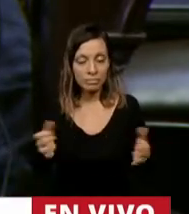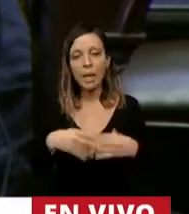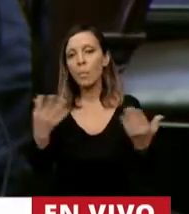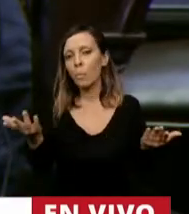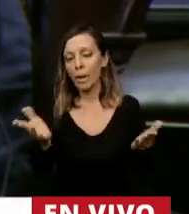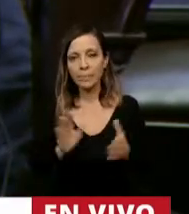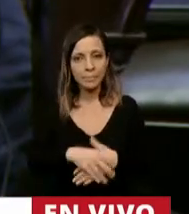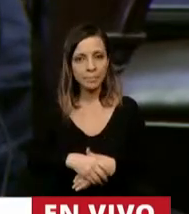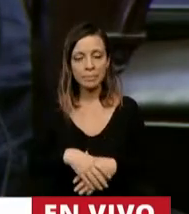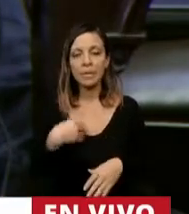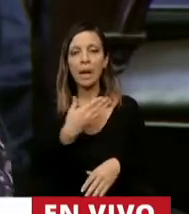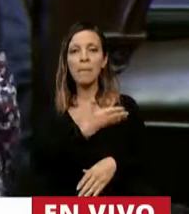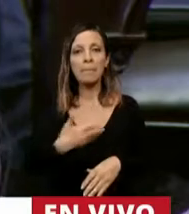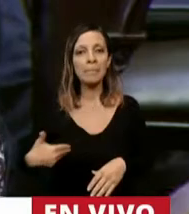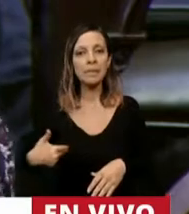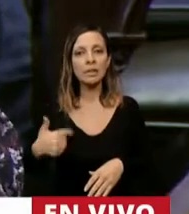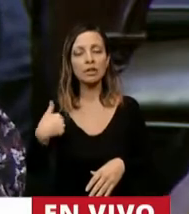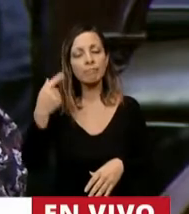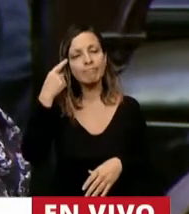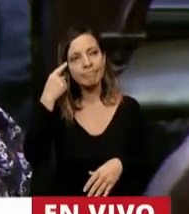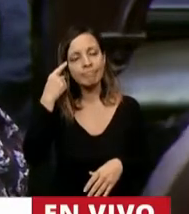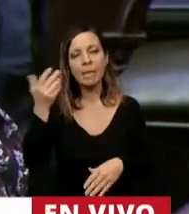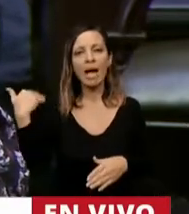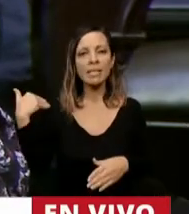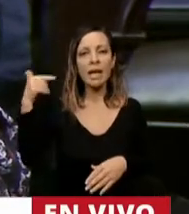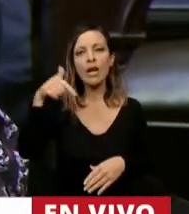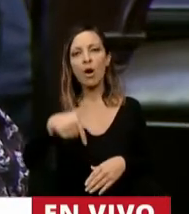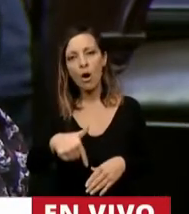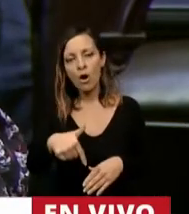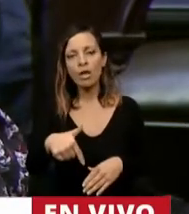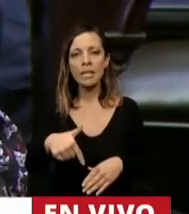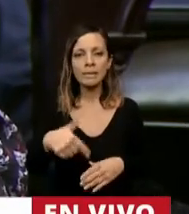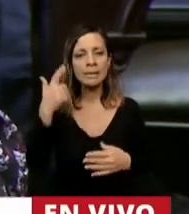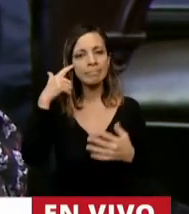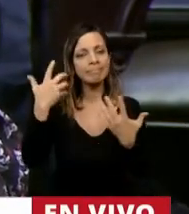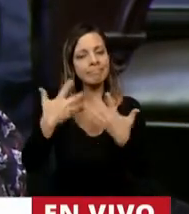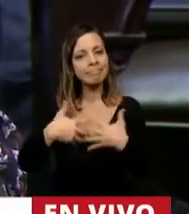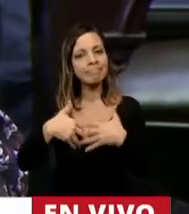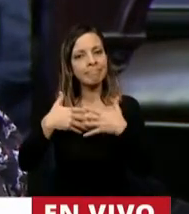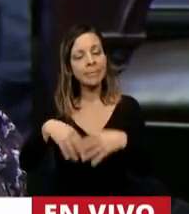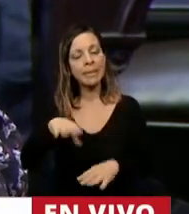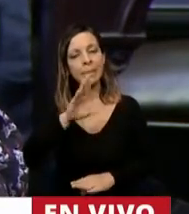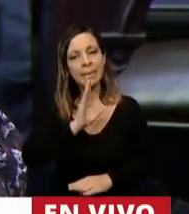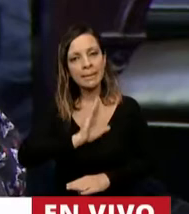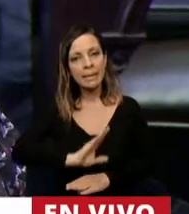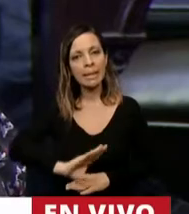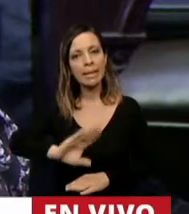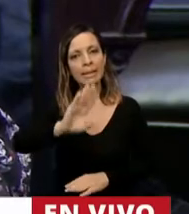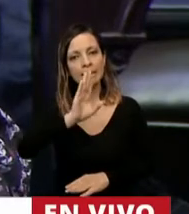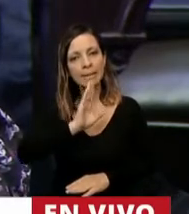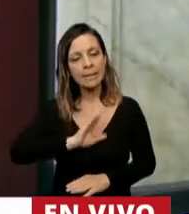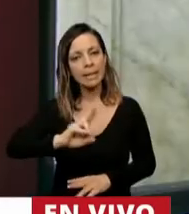Mire, Presidente, uno entre ayer y hoy viene con mucha paciencia, con mucho